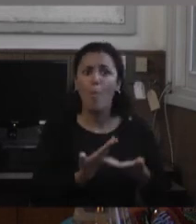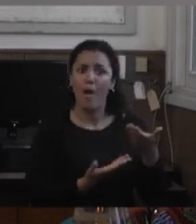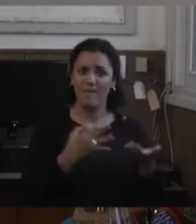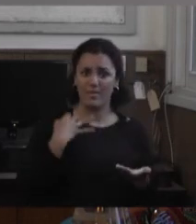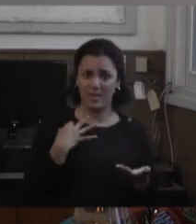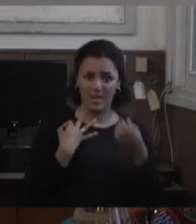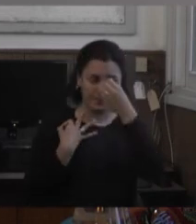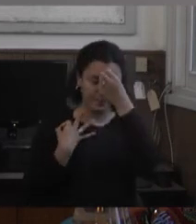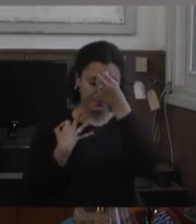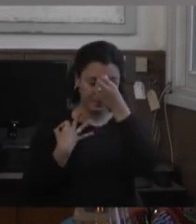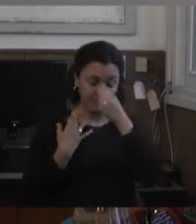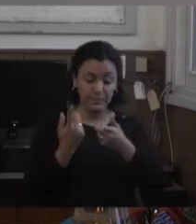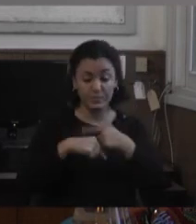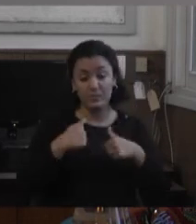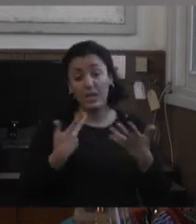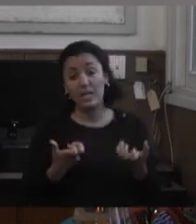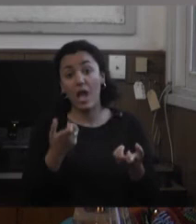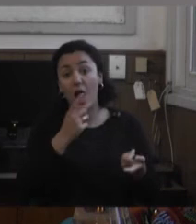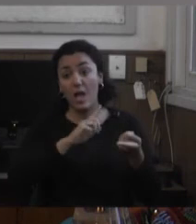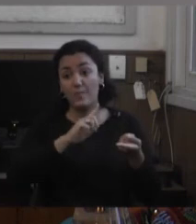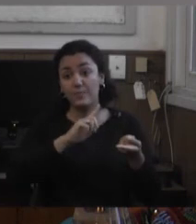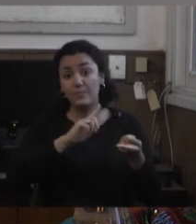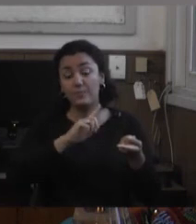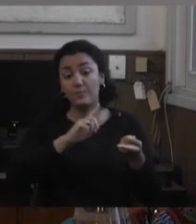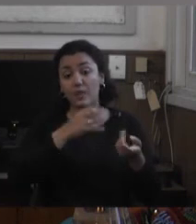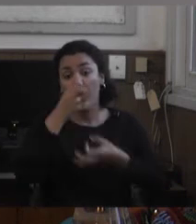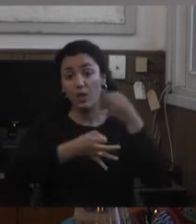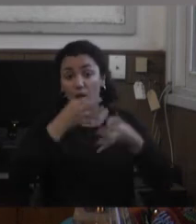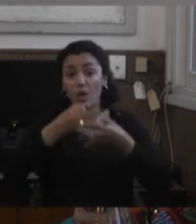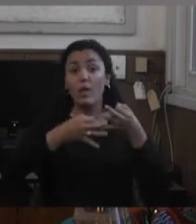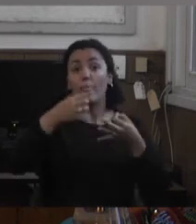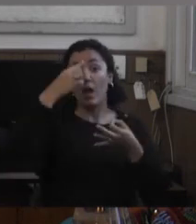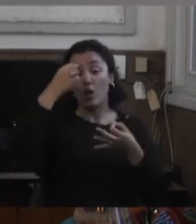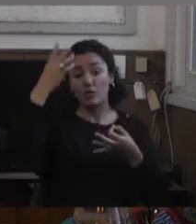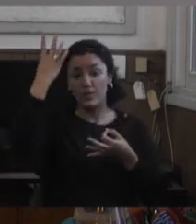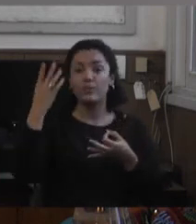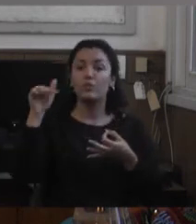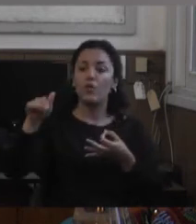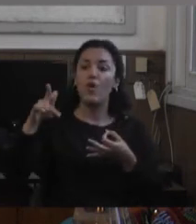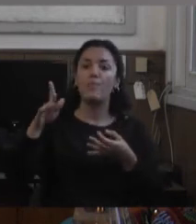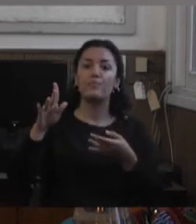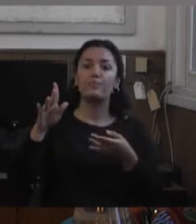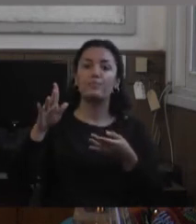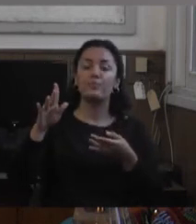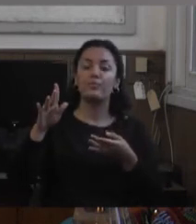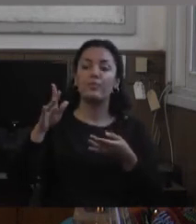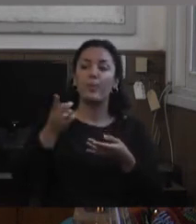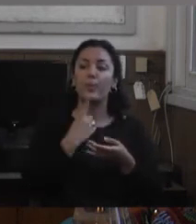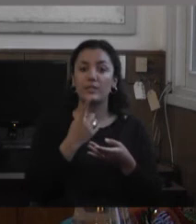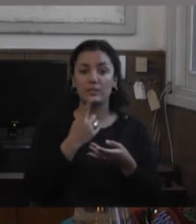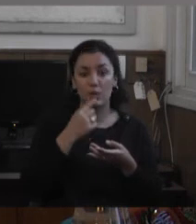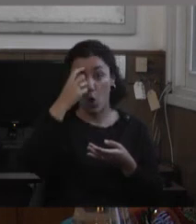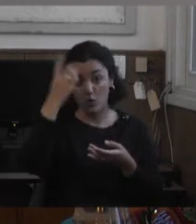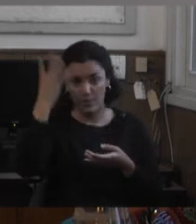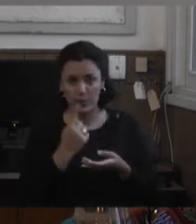en relación a esto lo que quiero compartir es el concepto de la discapacidad como asunto político y ahí los invito a mirar busquen por internet